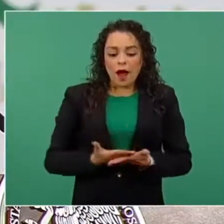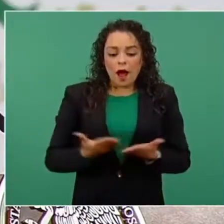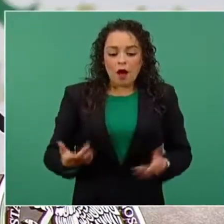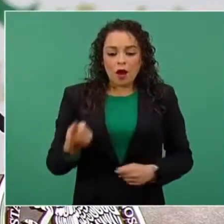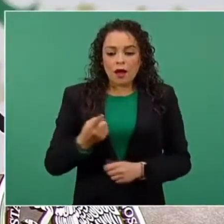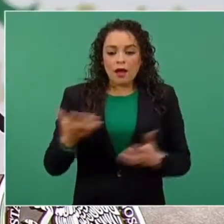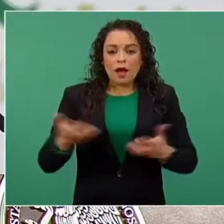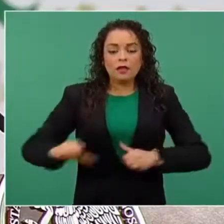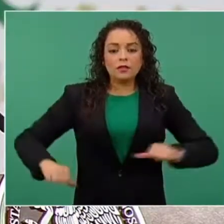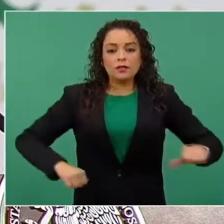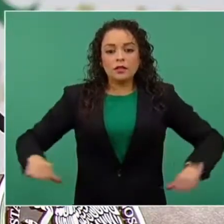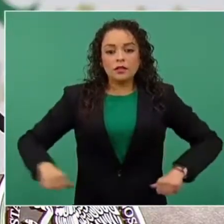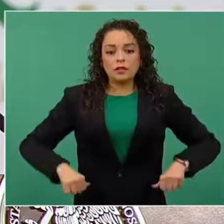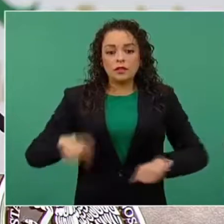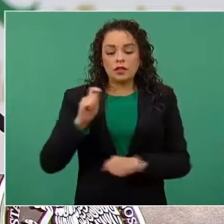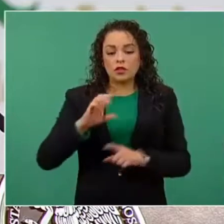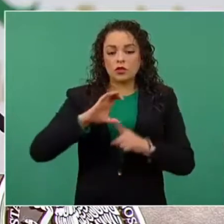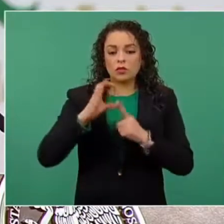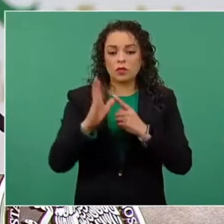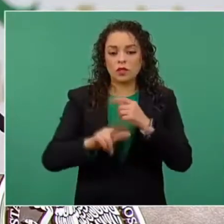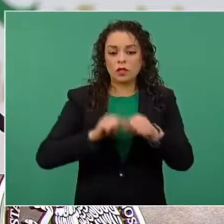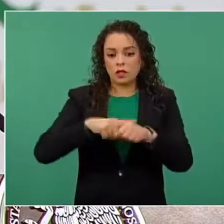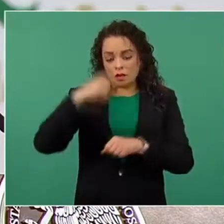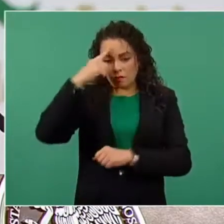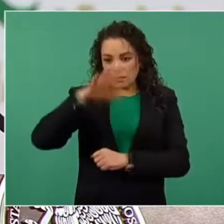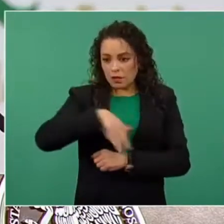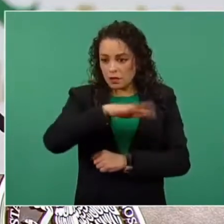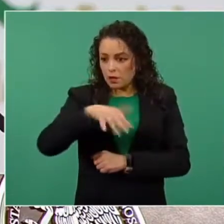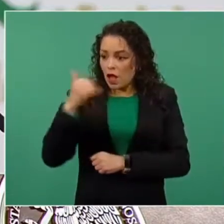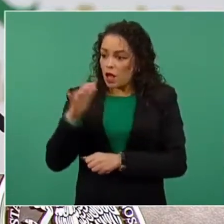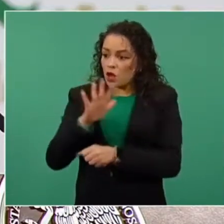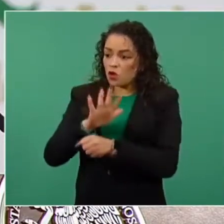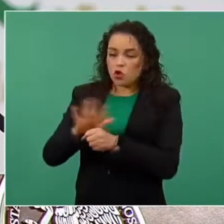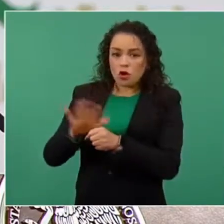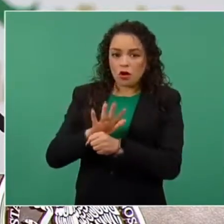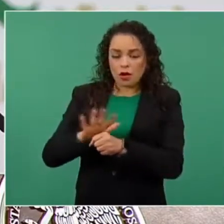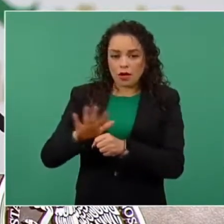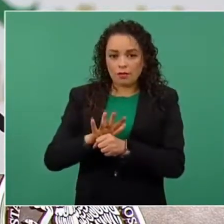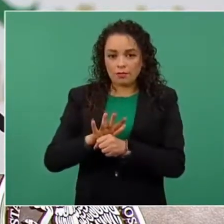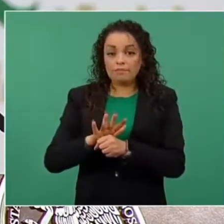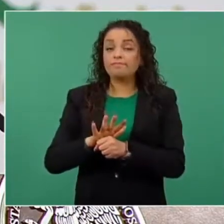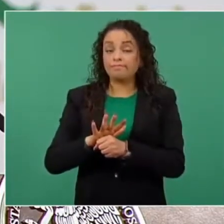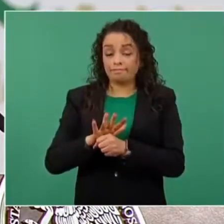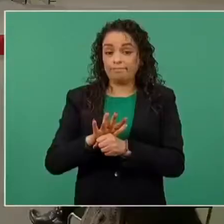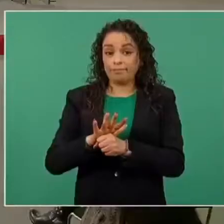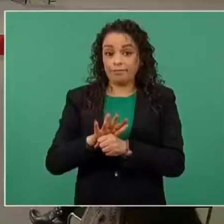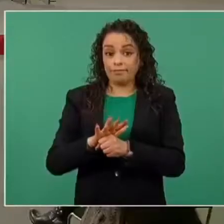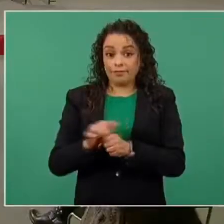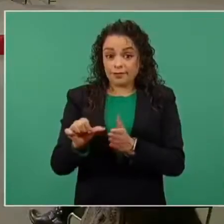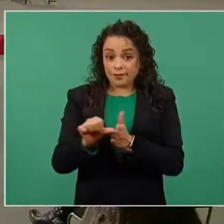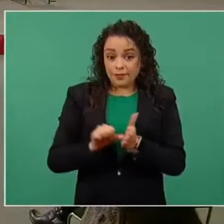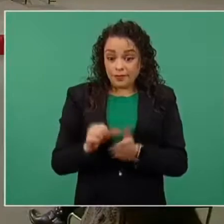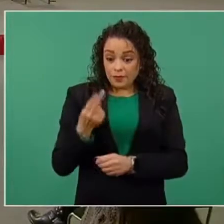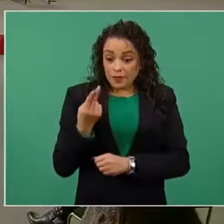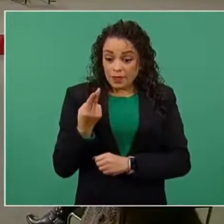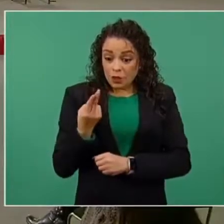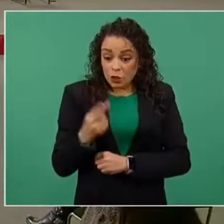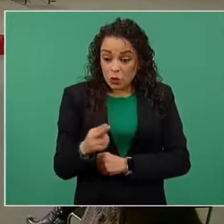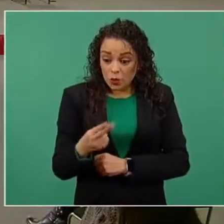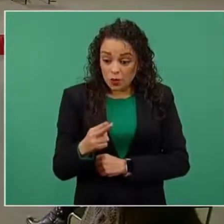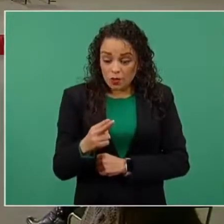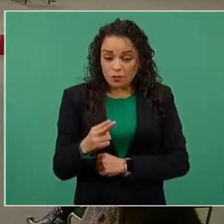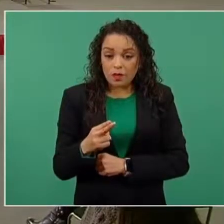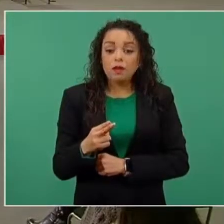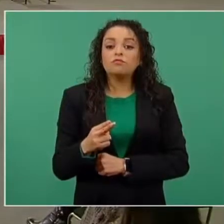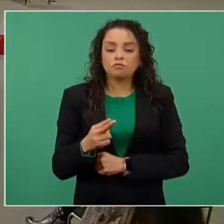realiza la Comisión Nacional de Búsqueda y las comisiones locales, vemos cómo solamente al mes de noviembre la Comisión Nacional ya